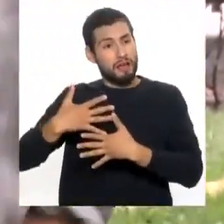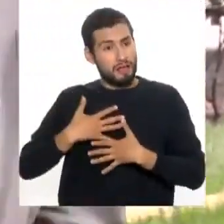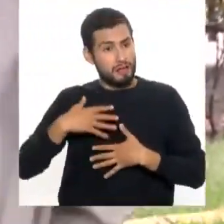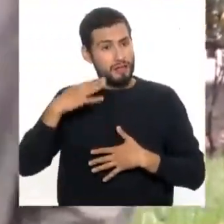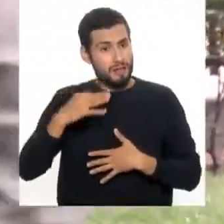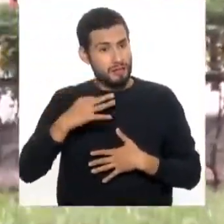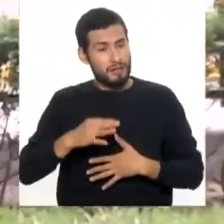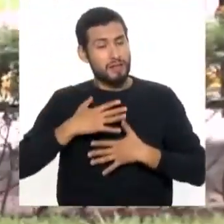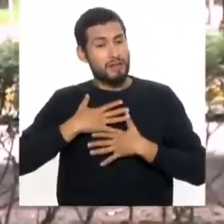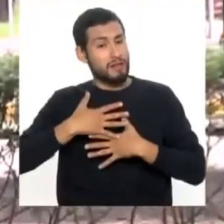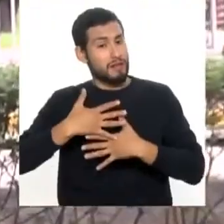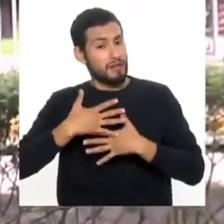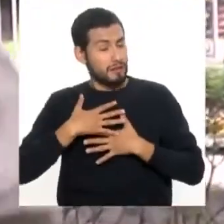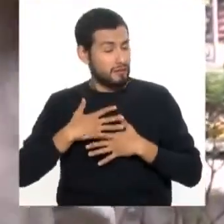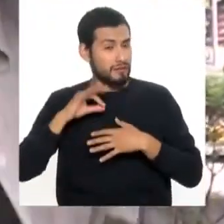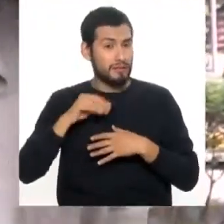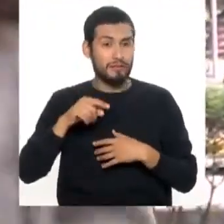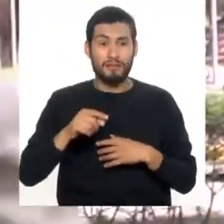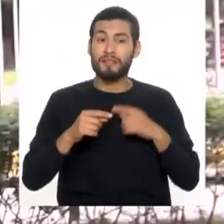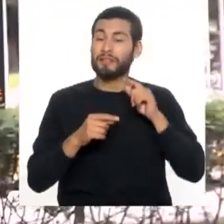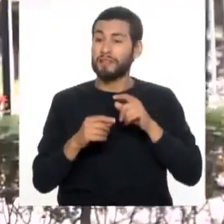Respirando. Vamos, Lesslie, vamos. Hacia arriba.